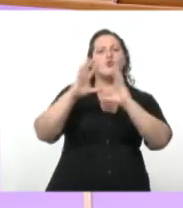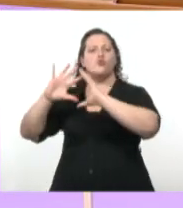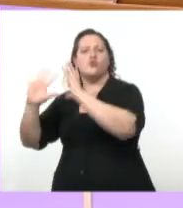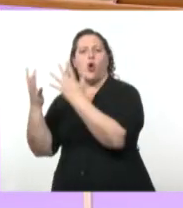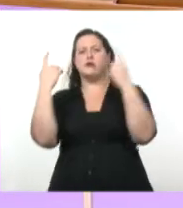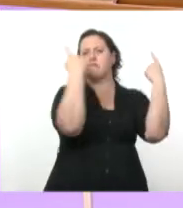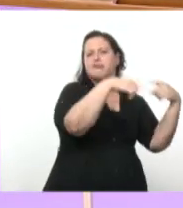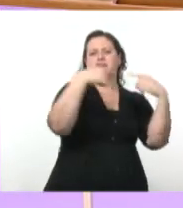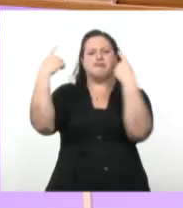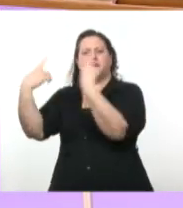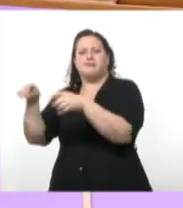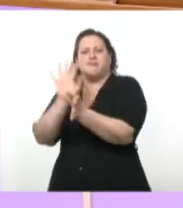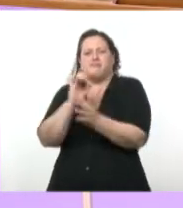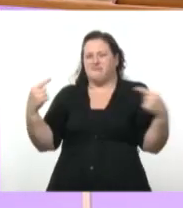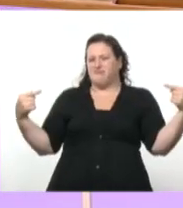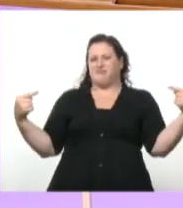mundo bipolar